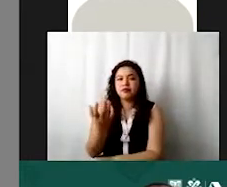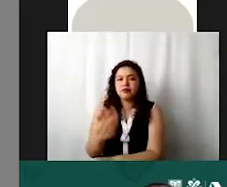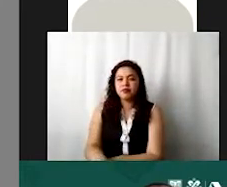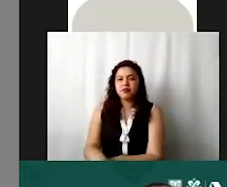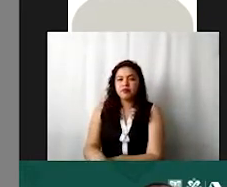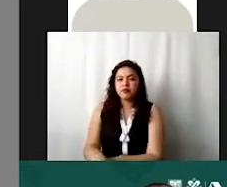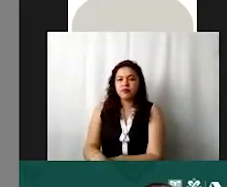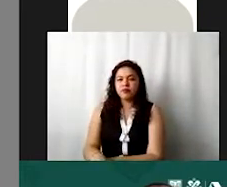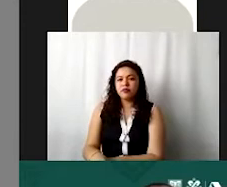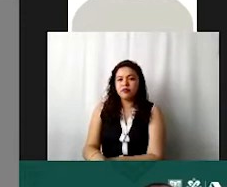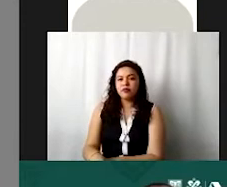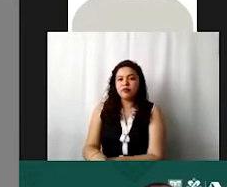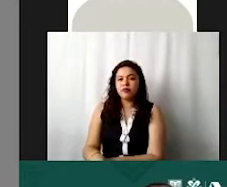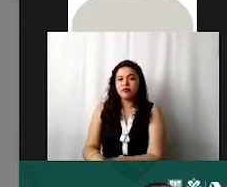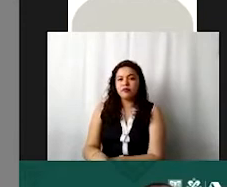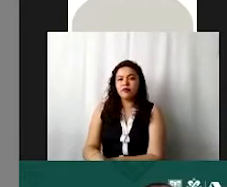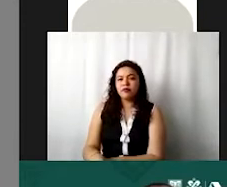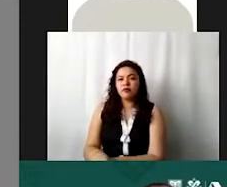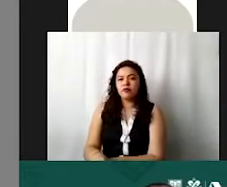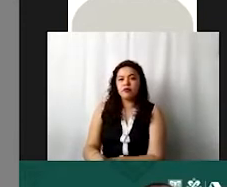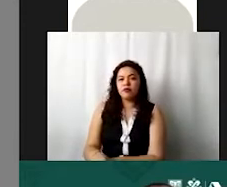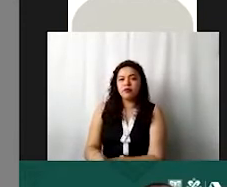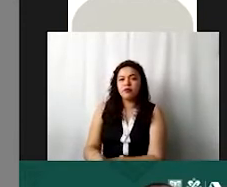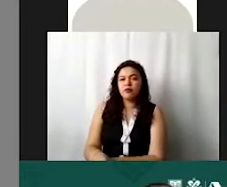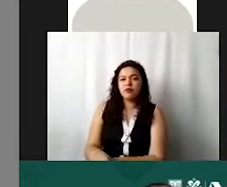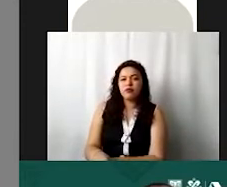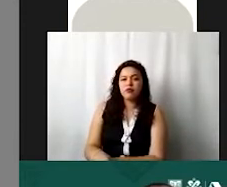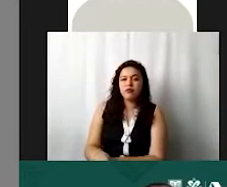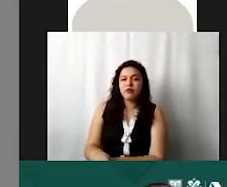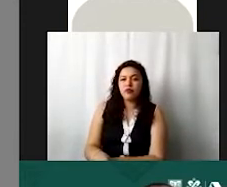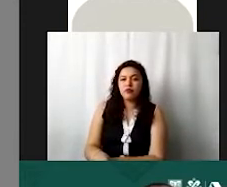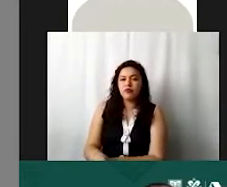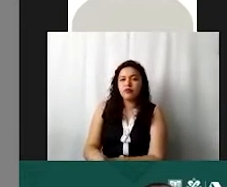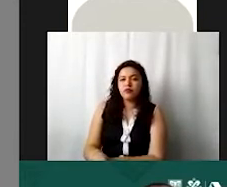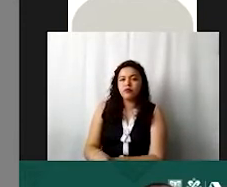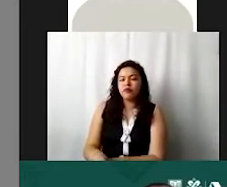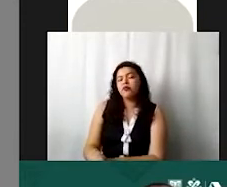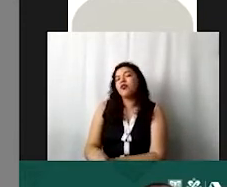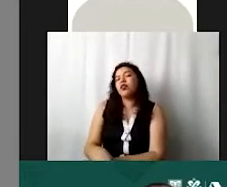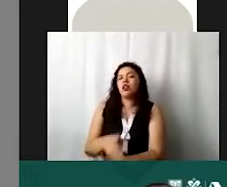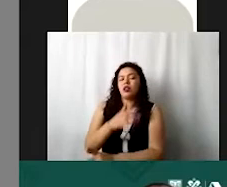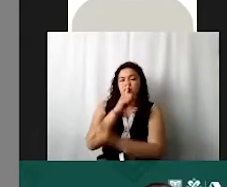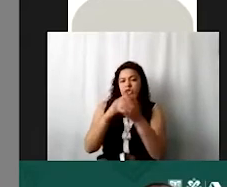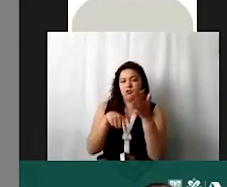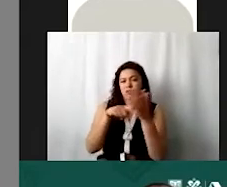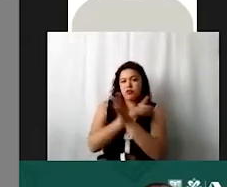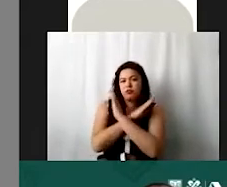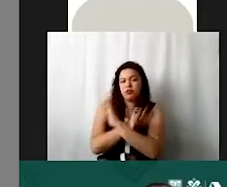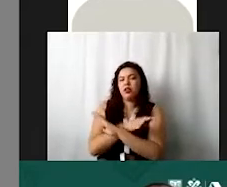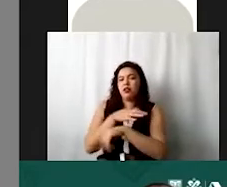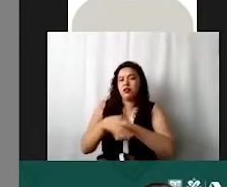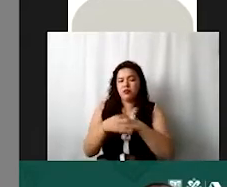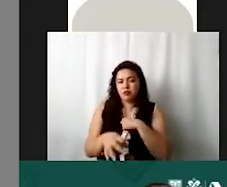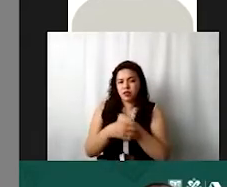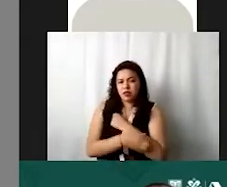ajá y le van bajando y aparece lo restringido temporalmente por ejemplo en efectivo aquí es donde ustedes